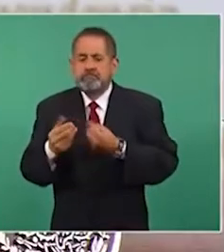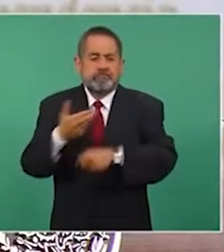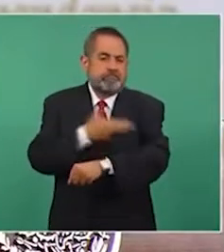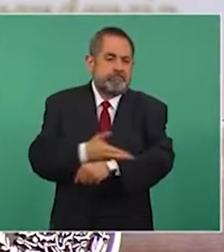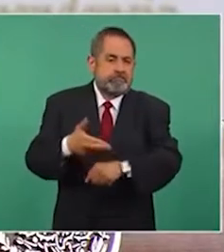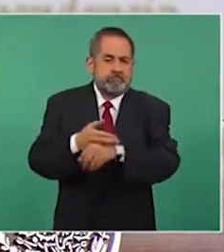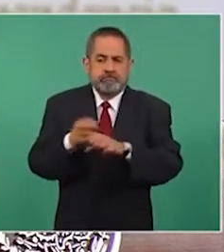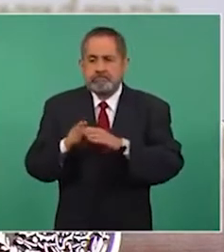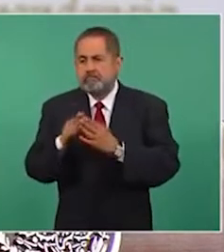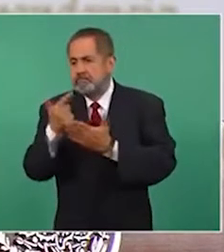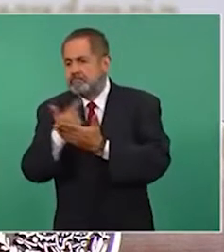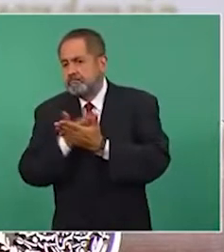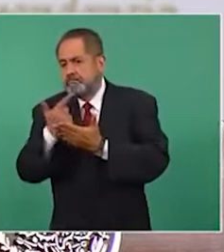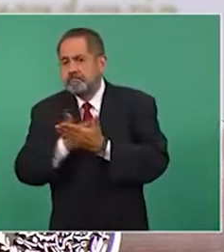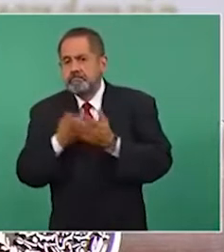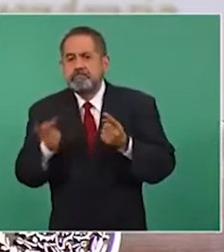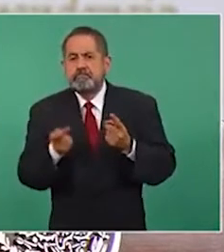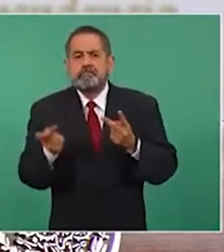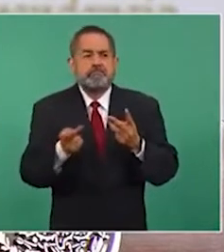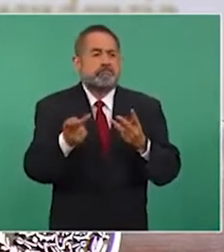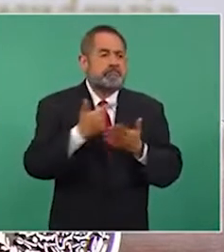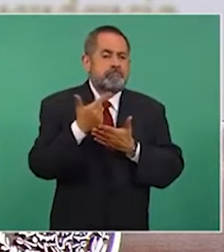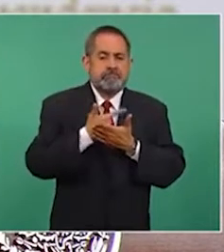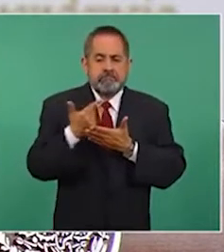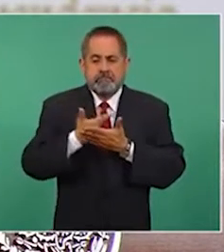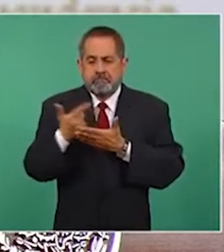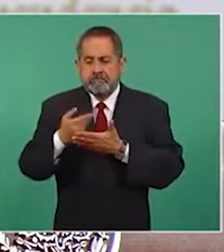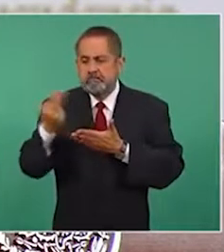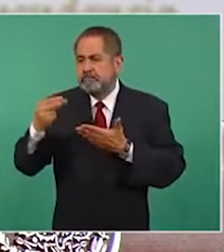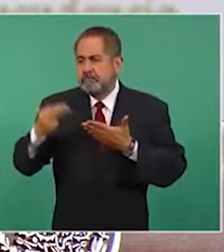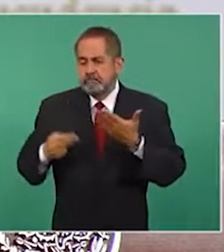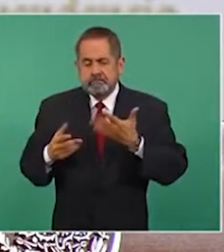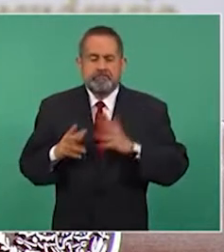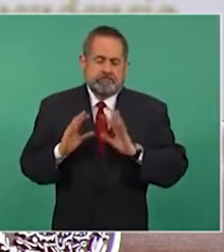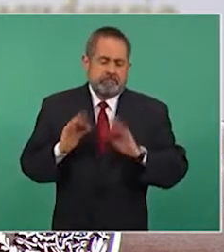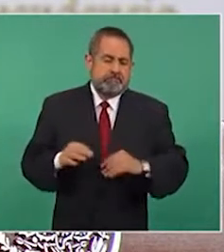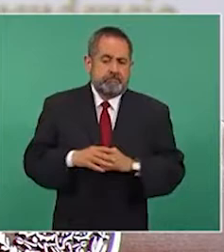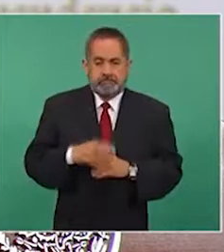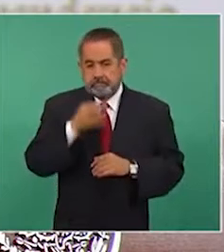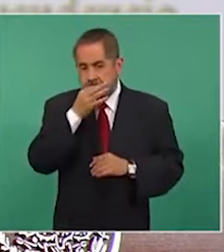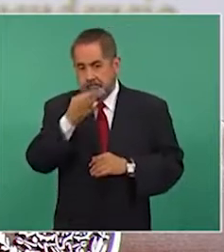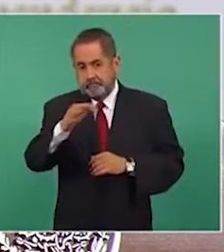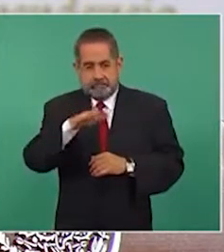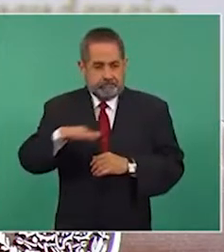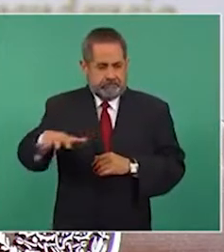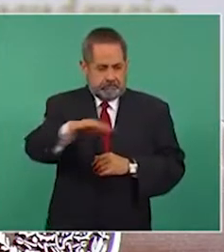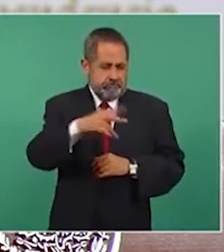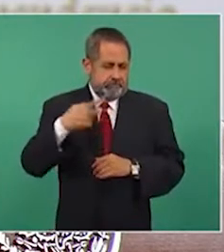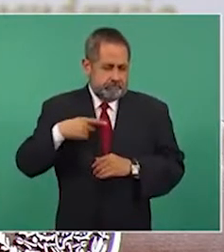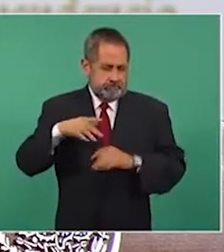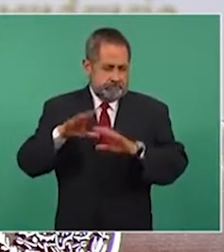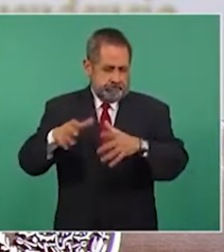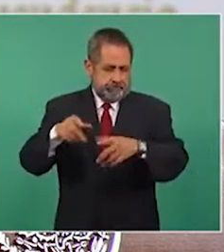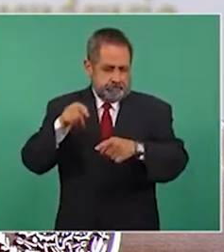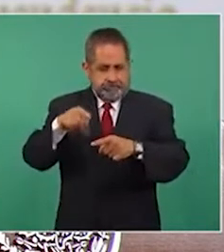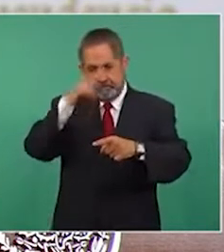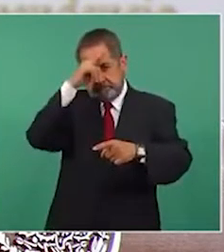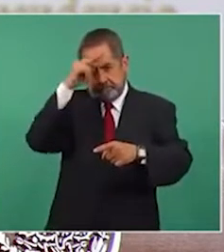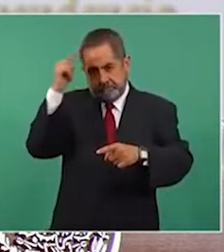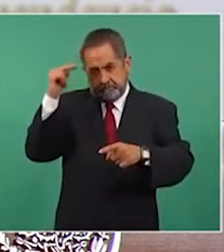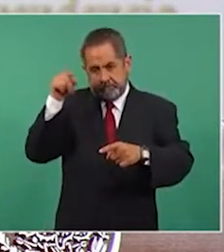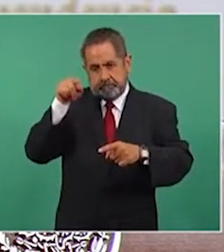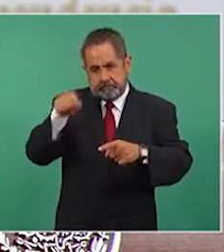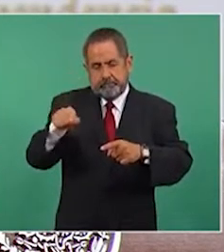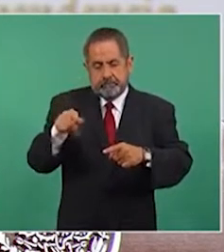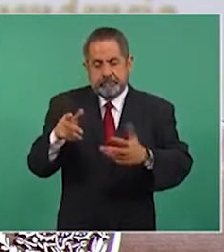realizando los censos. Decirle a los damnificados en Nayarit,